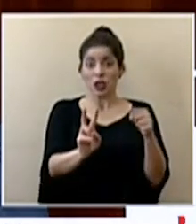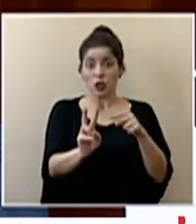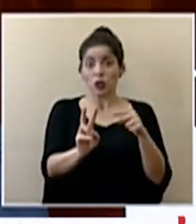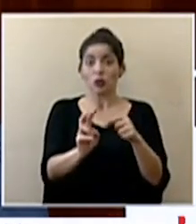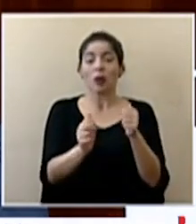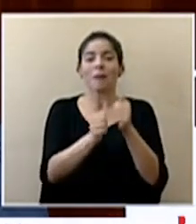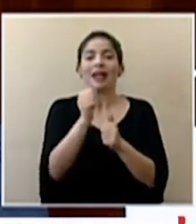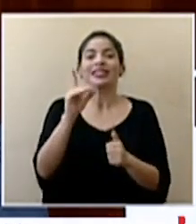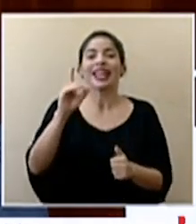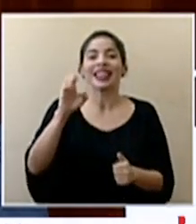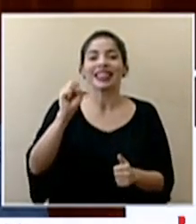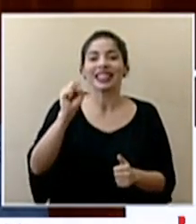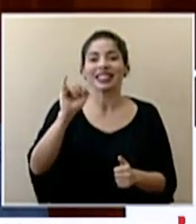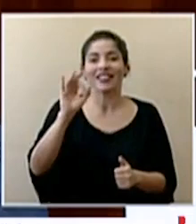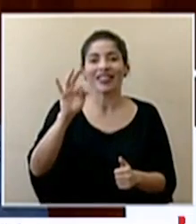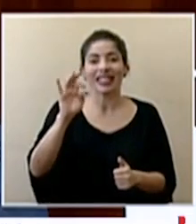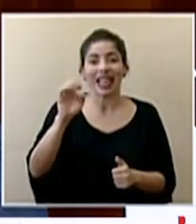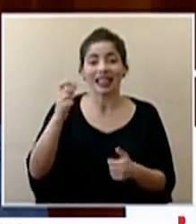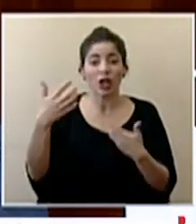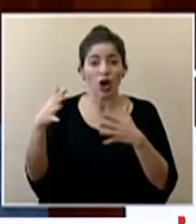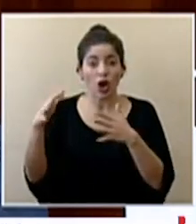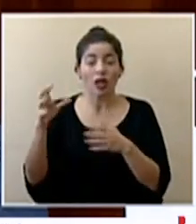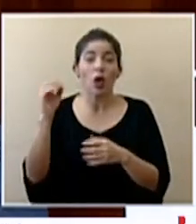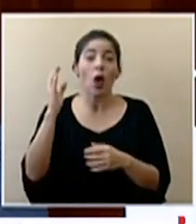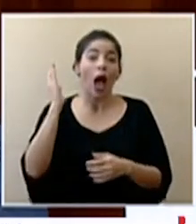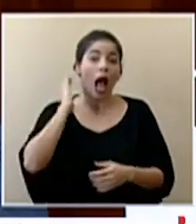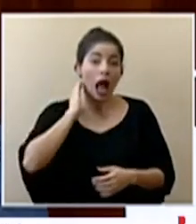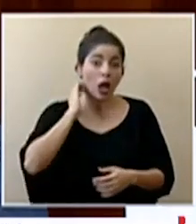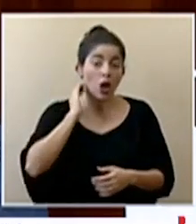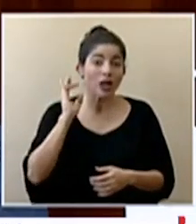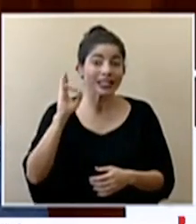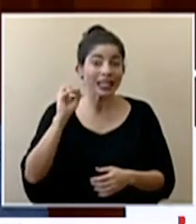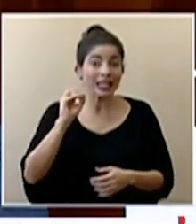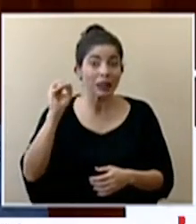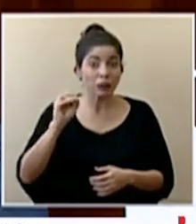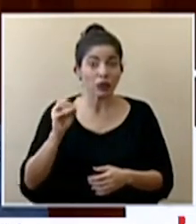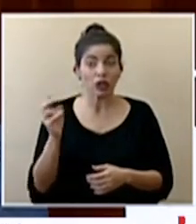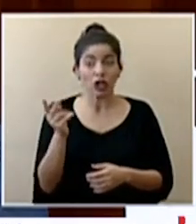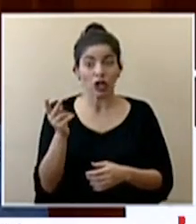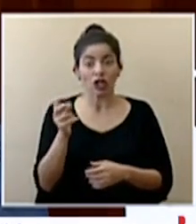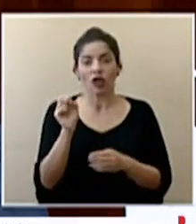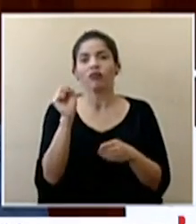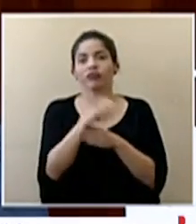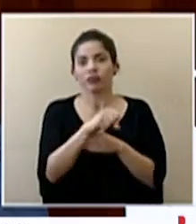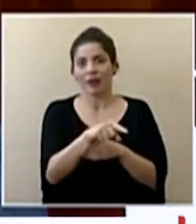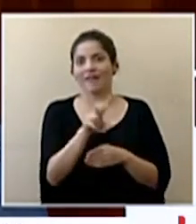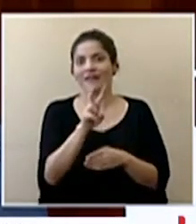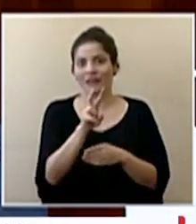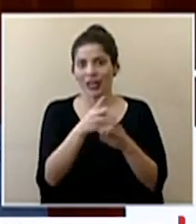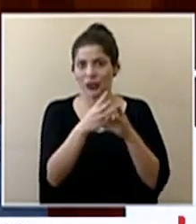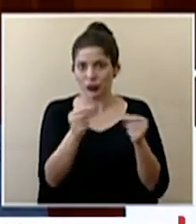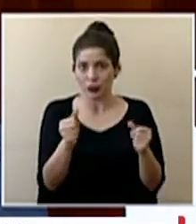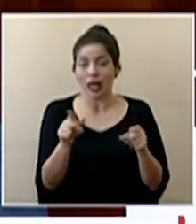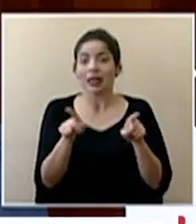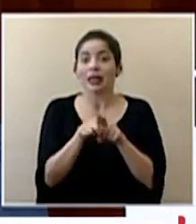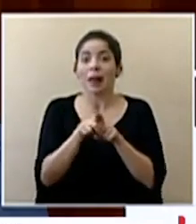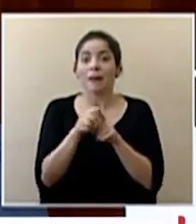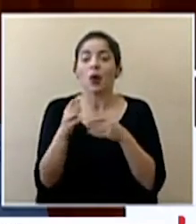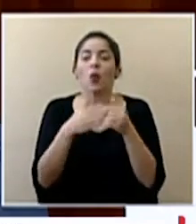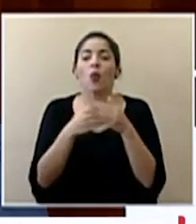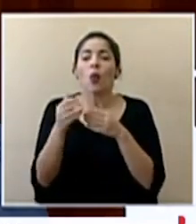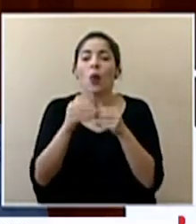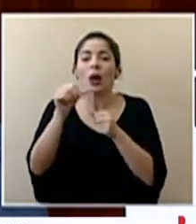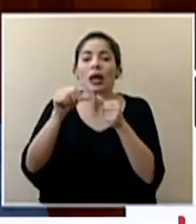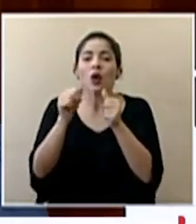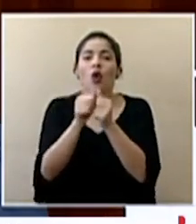desinfectantes de uso comercial, así como el alcohol al 70%, y también a todo lo que es soluciones con